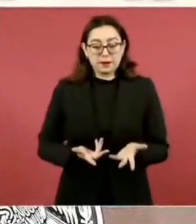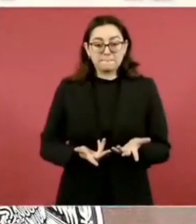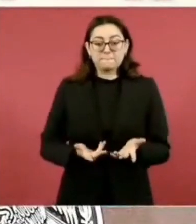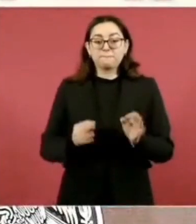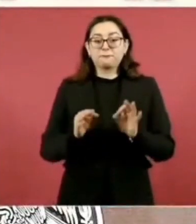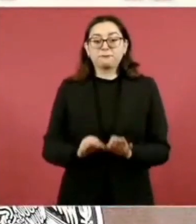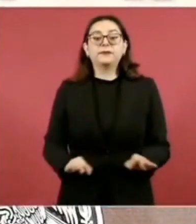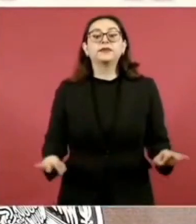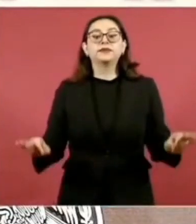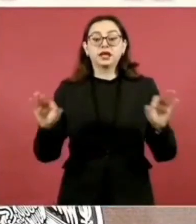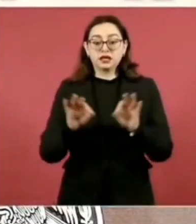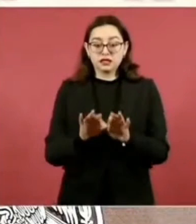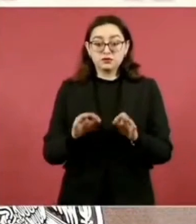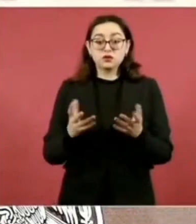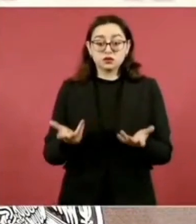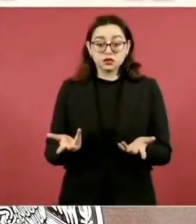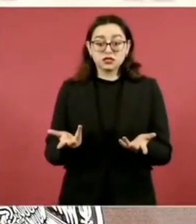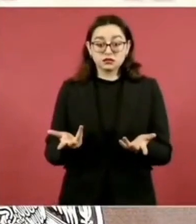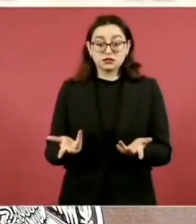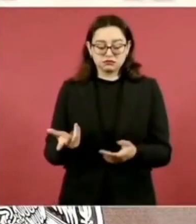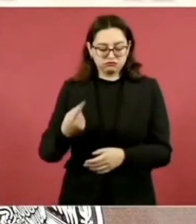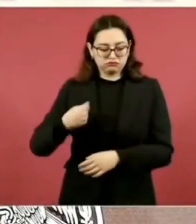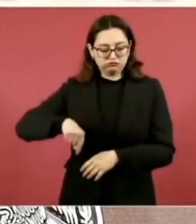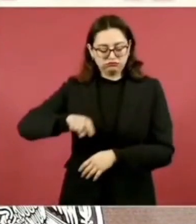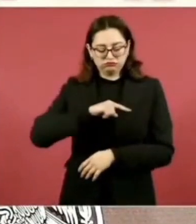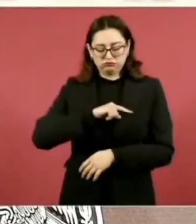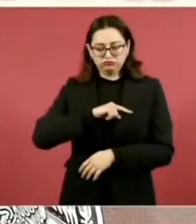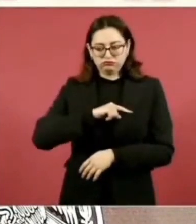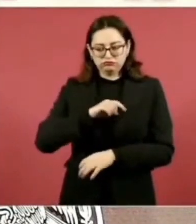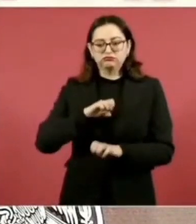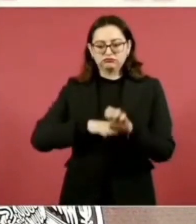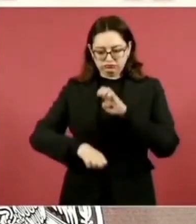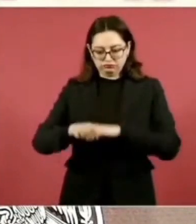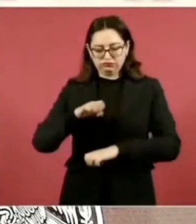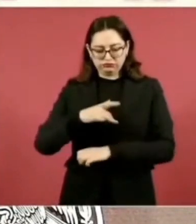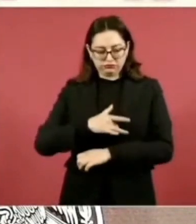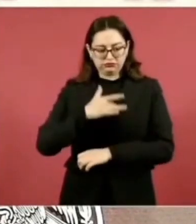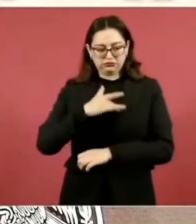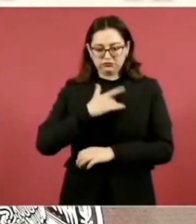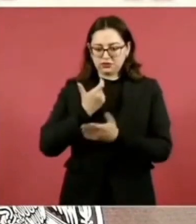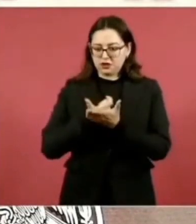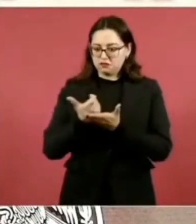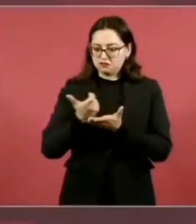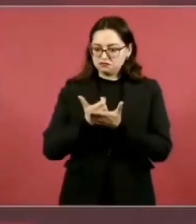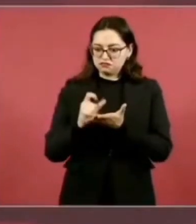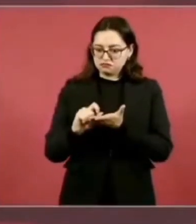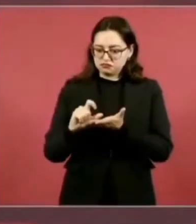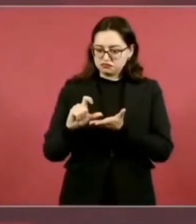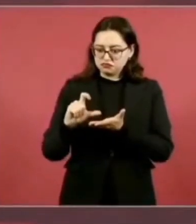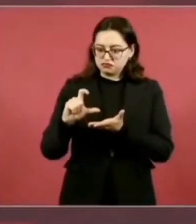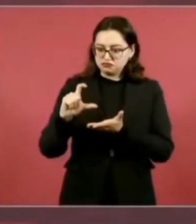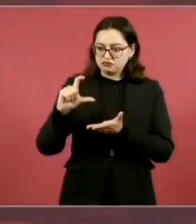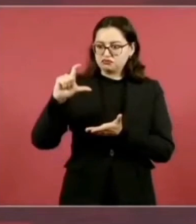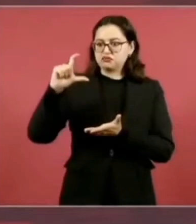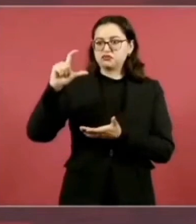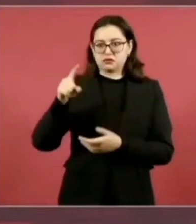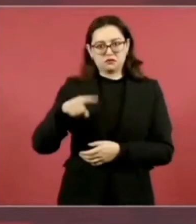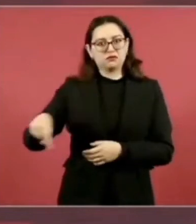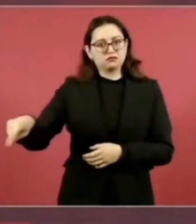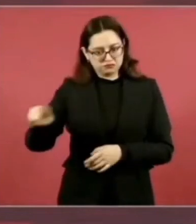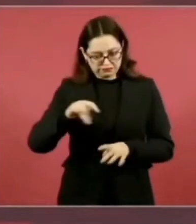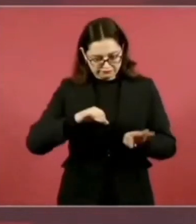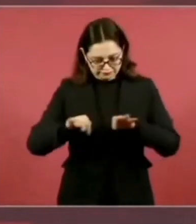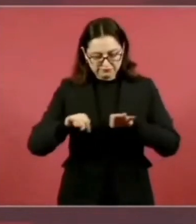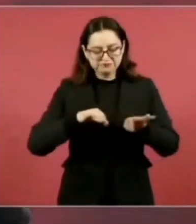sector privado, estamos seguros que en este aumento habrá de traer cambios significativos en la calidad y la vida y el poder